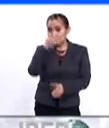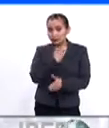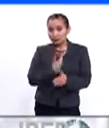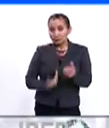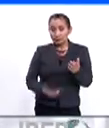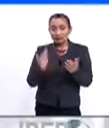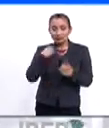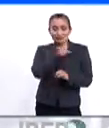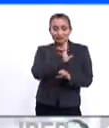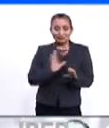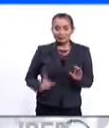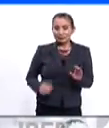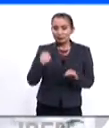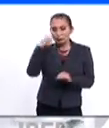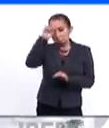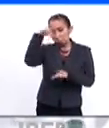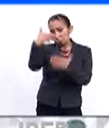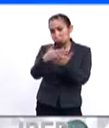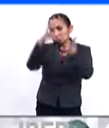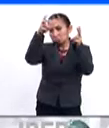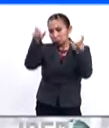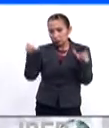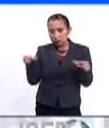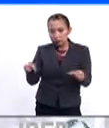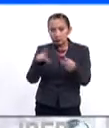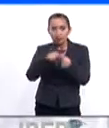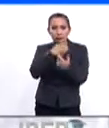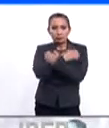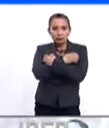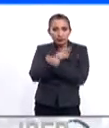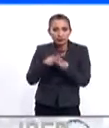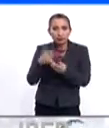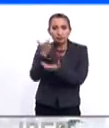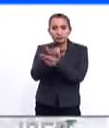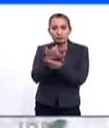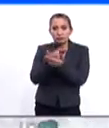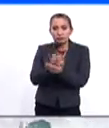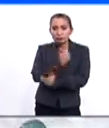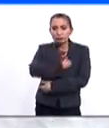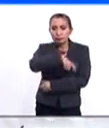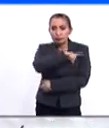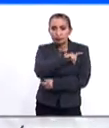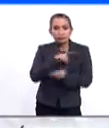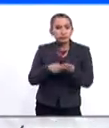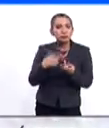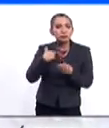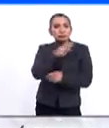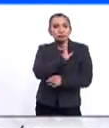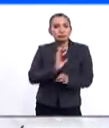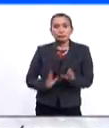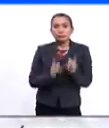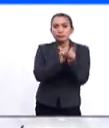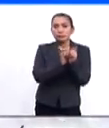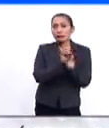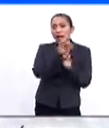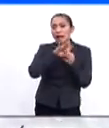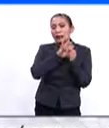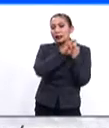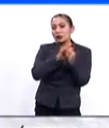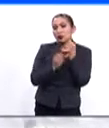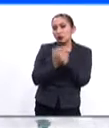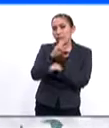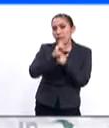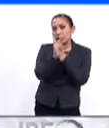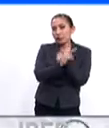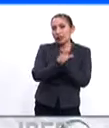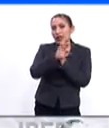aspirantes expusieron sus propuestas en temas de seguridad, educación, economía y salud. El candidato del partido Alianza por un